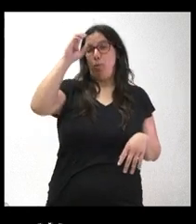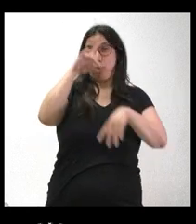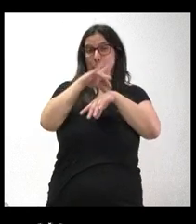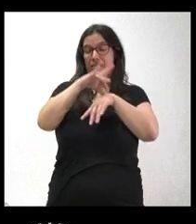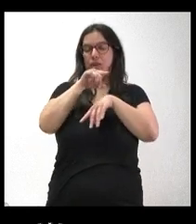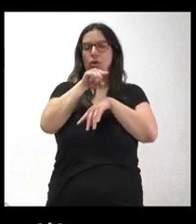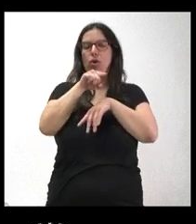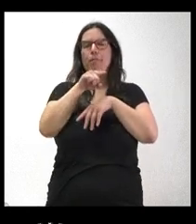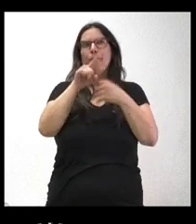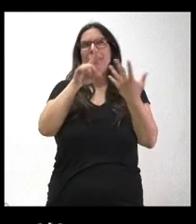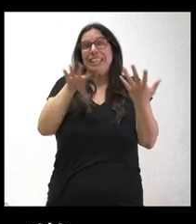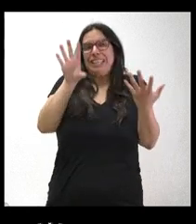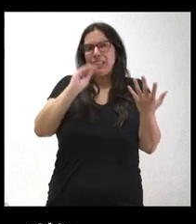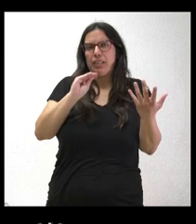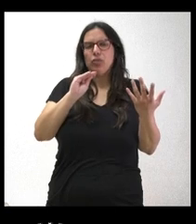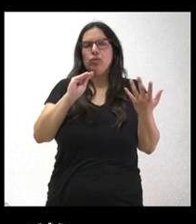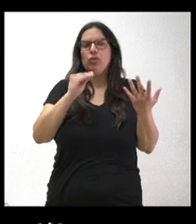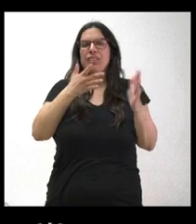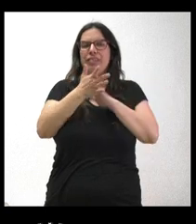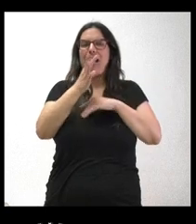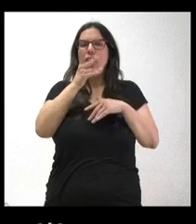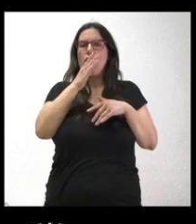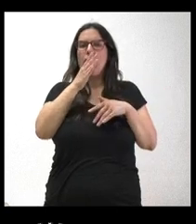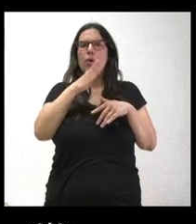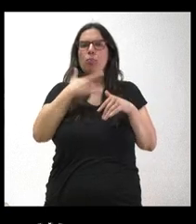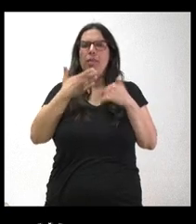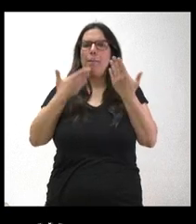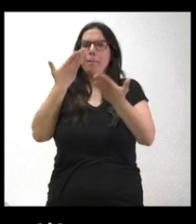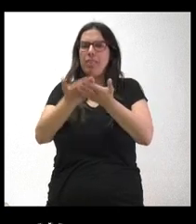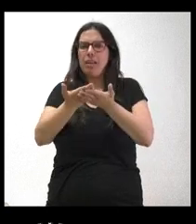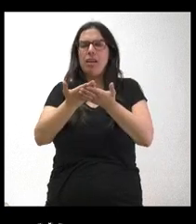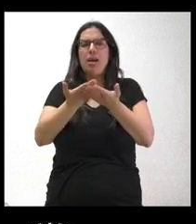se entiende que ahora se va a poder pedir aunque estés